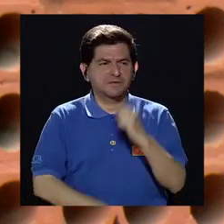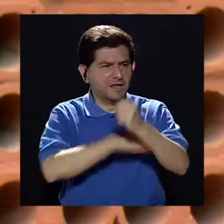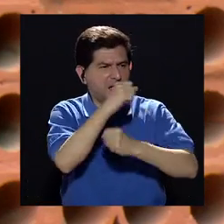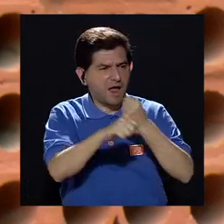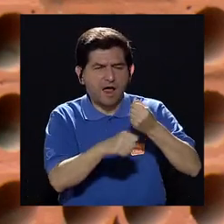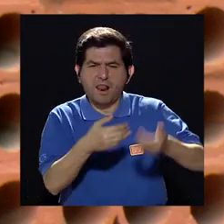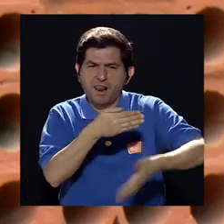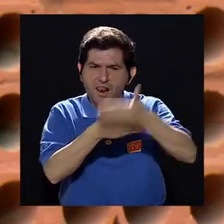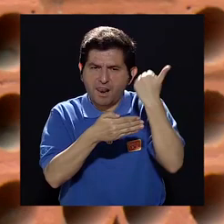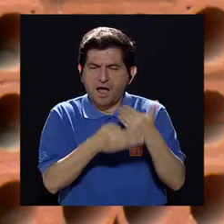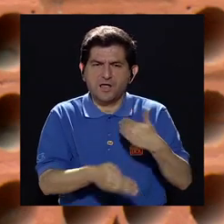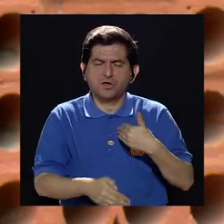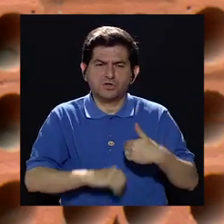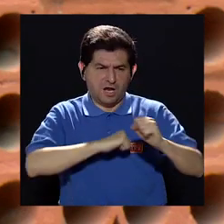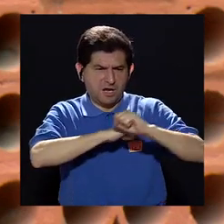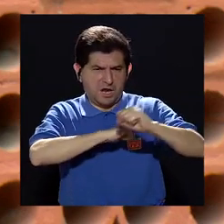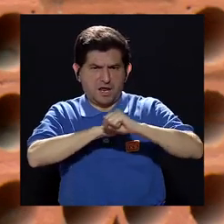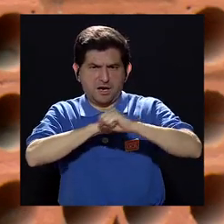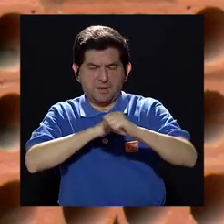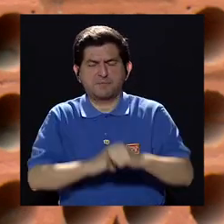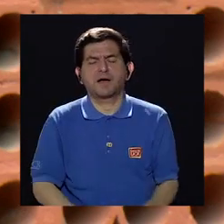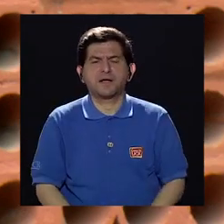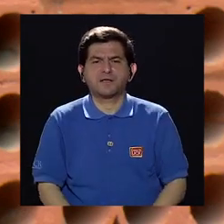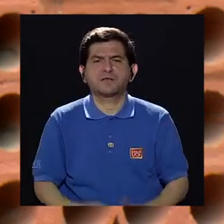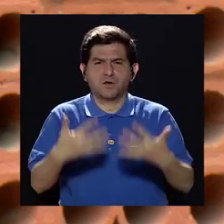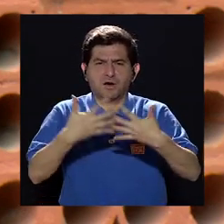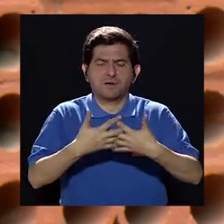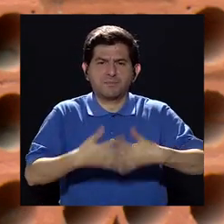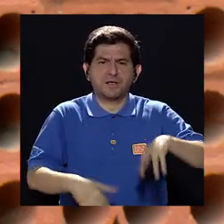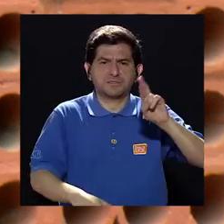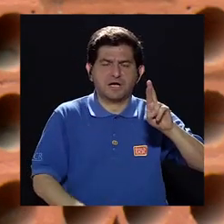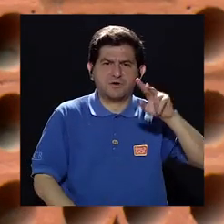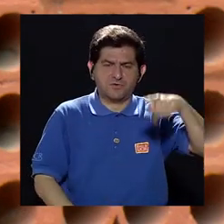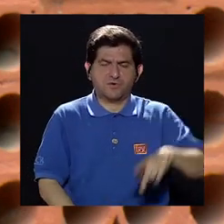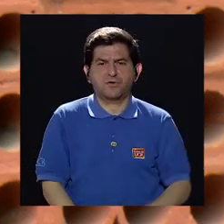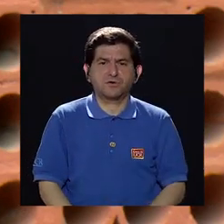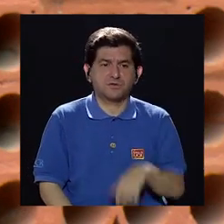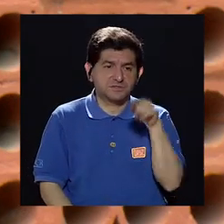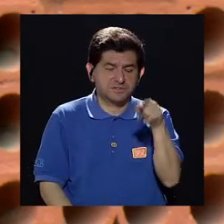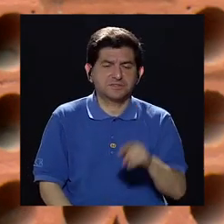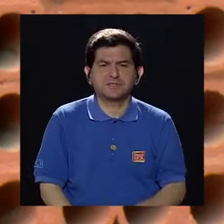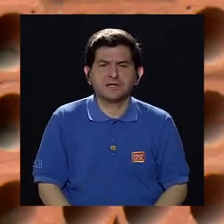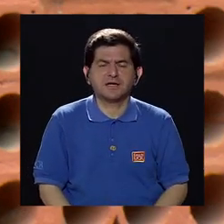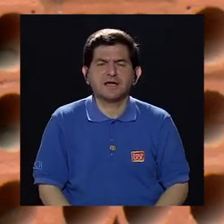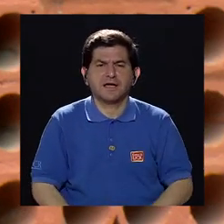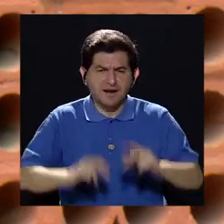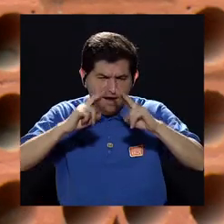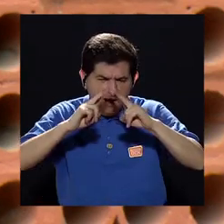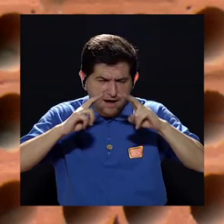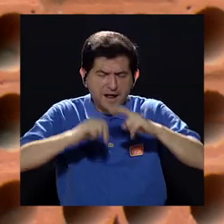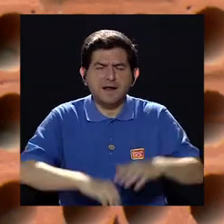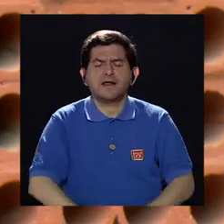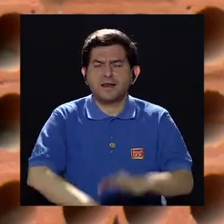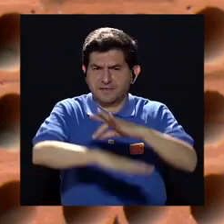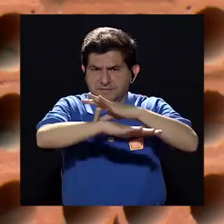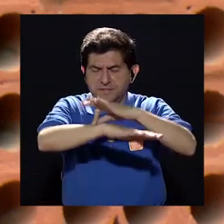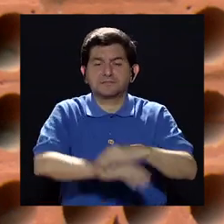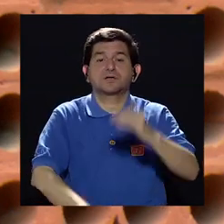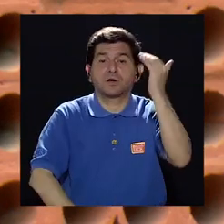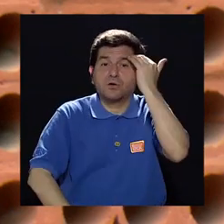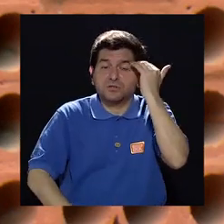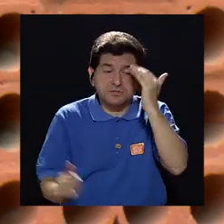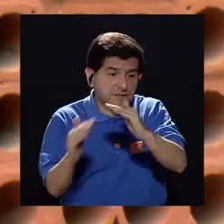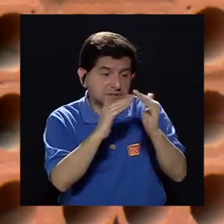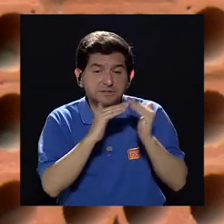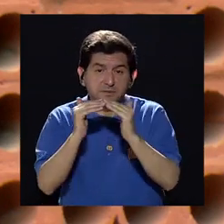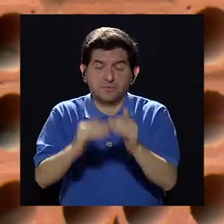el año pasado tuvimos una campaña con la Roche-Posay, llamada Skin Checkers, donde estuvimos haciéndole mucha